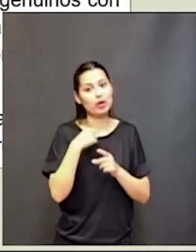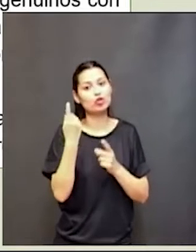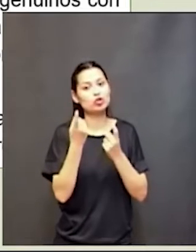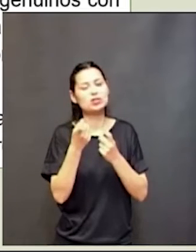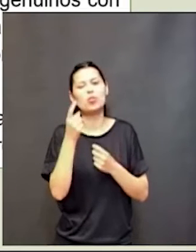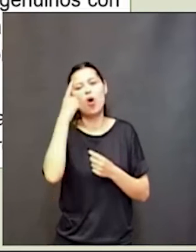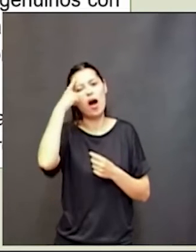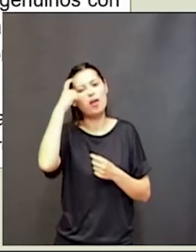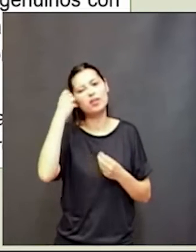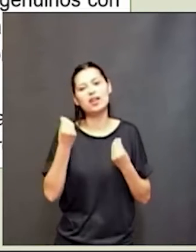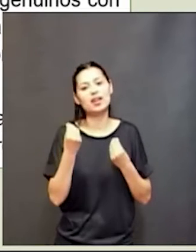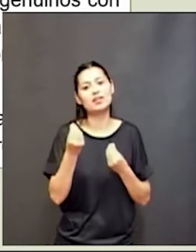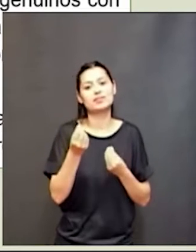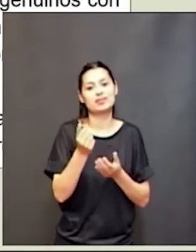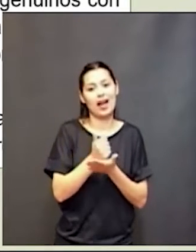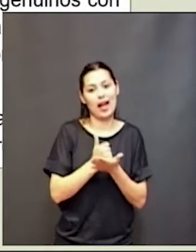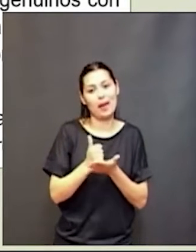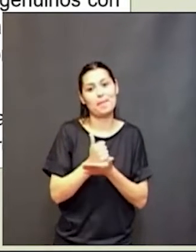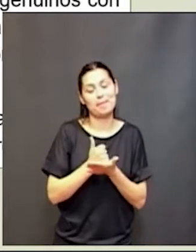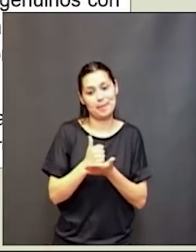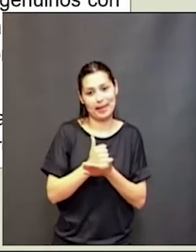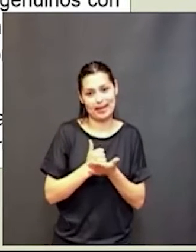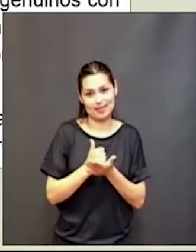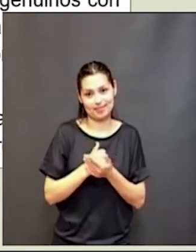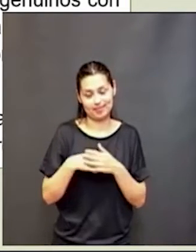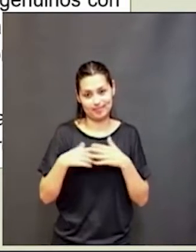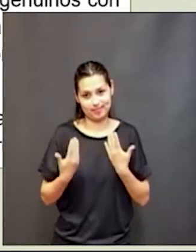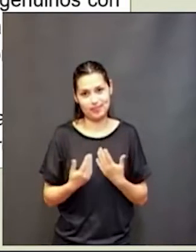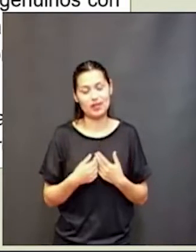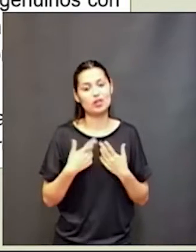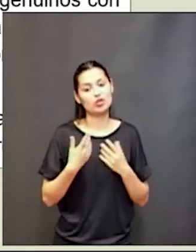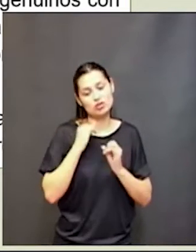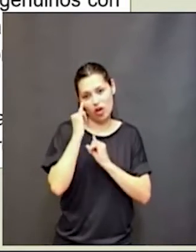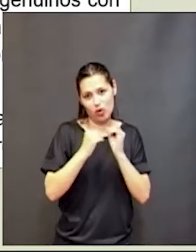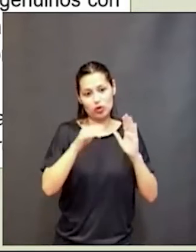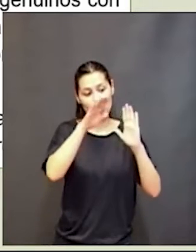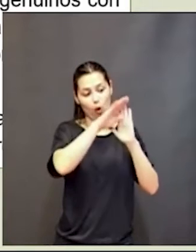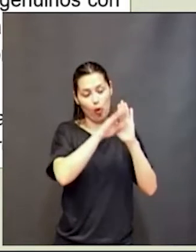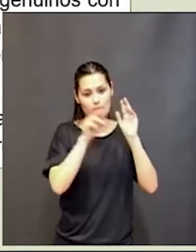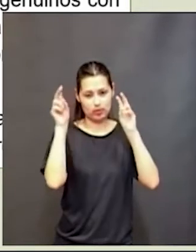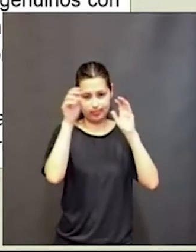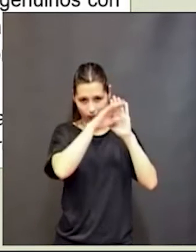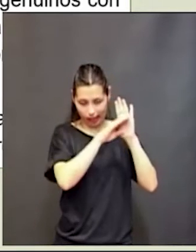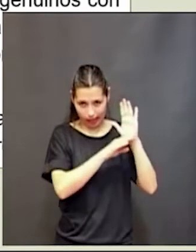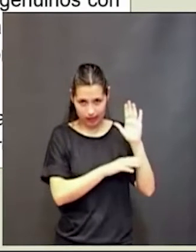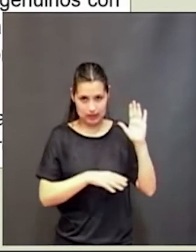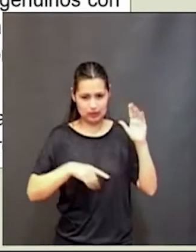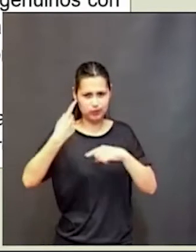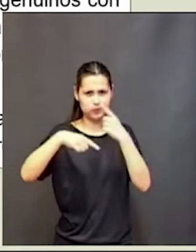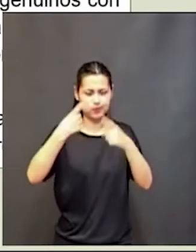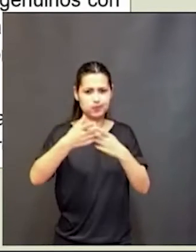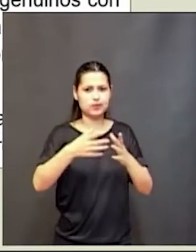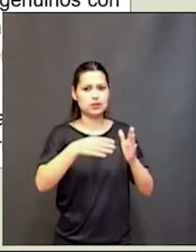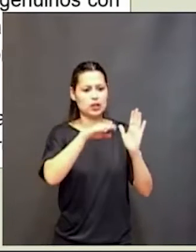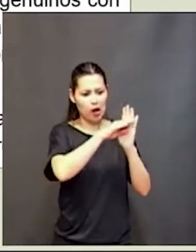chicos, uno a veces cumplir un programa implica llevar adelante determinados contenidos pedagógicos que no puedo dejar de enseñar,